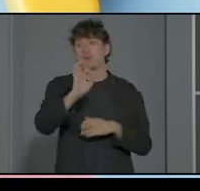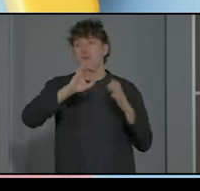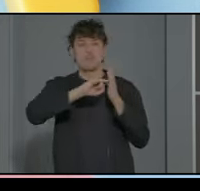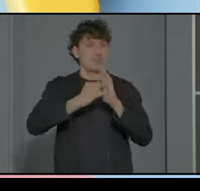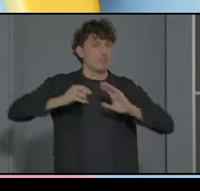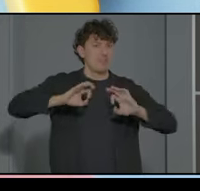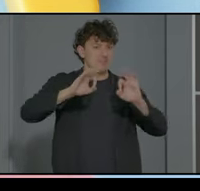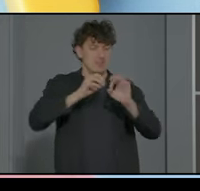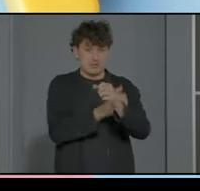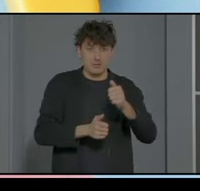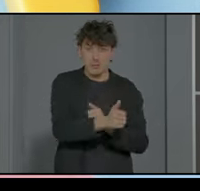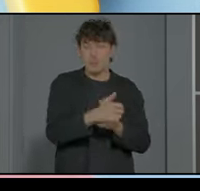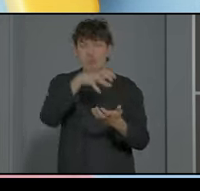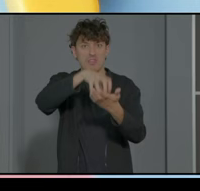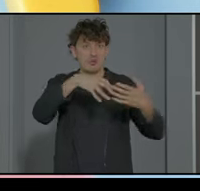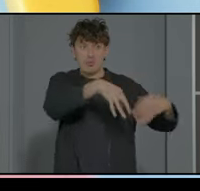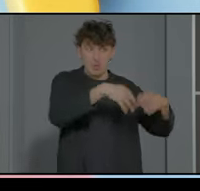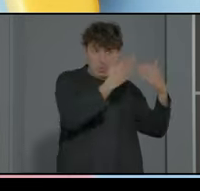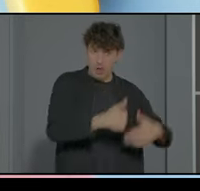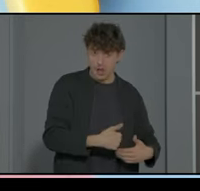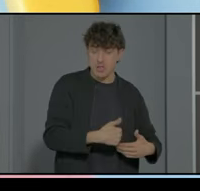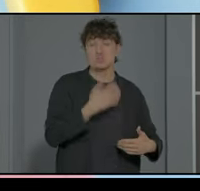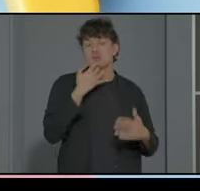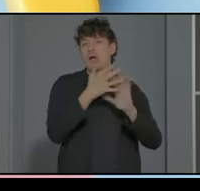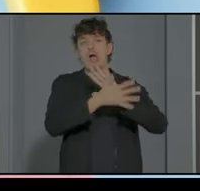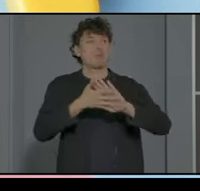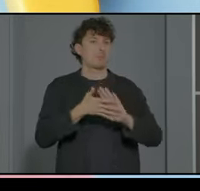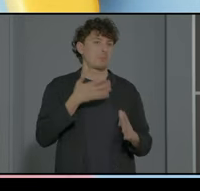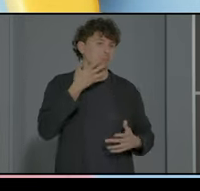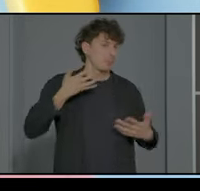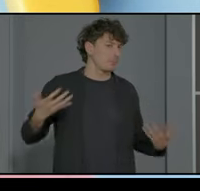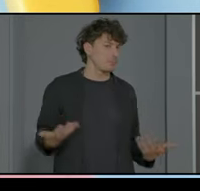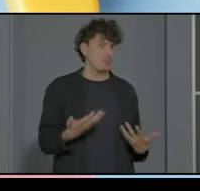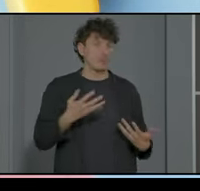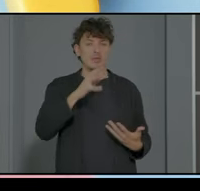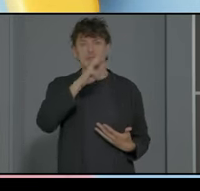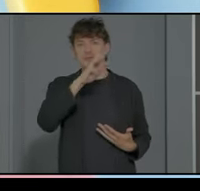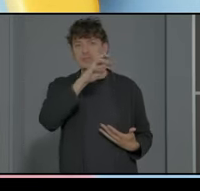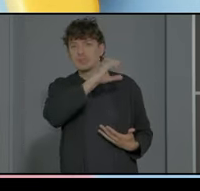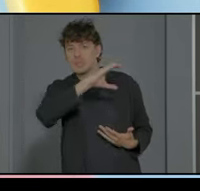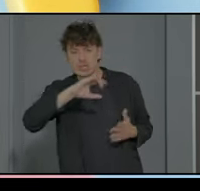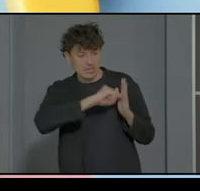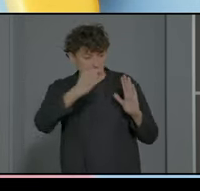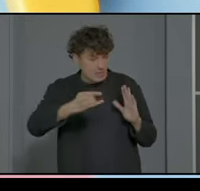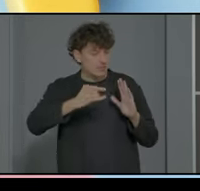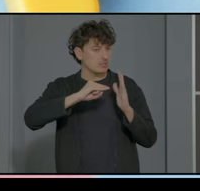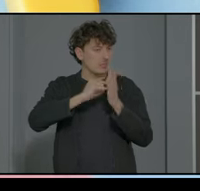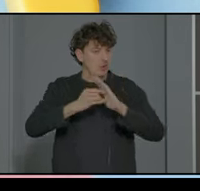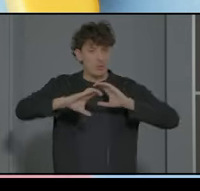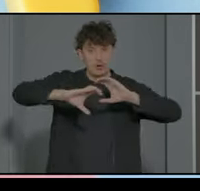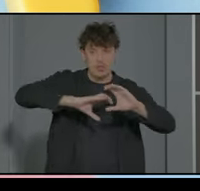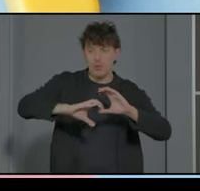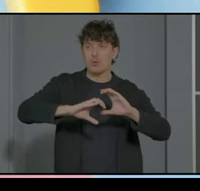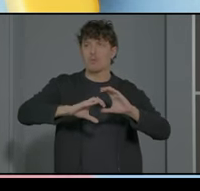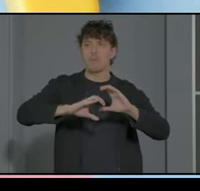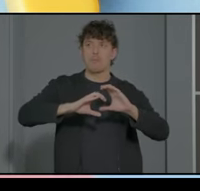específicas que en un centro ordinario no tienen pues si hablamos de de TIC o hablamos de de sistemas de comunicación como PES como SEFER